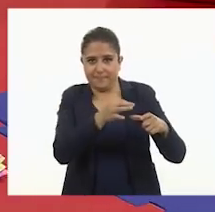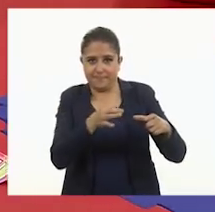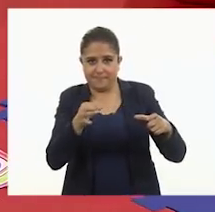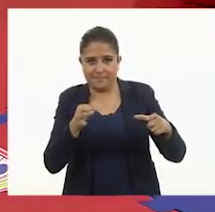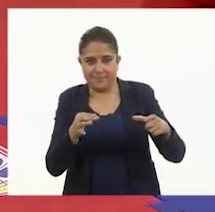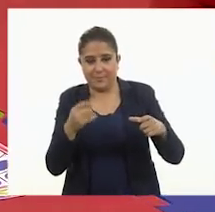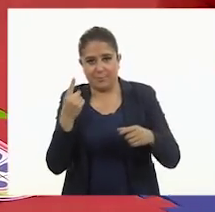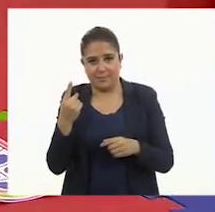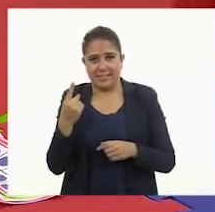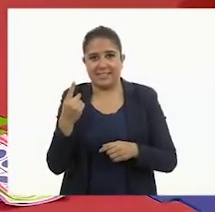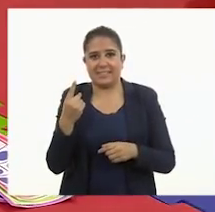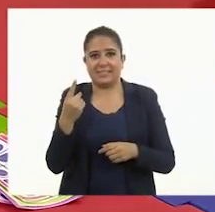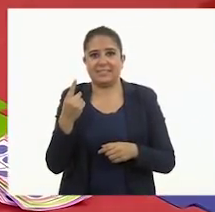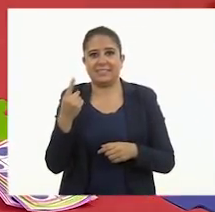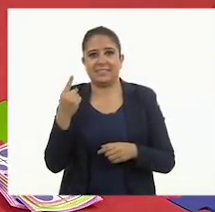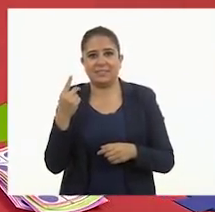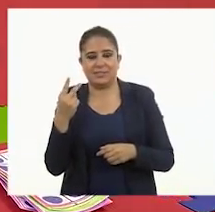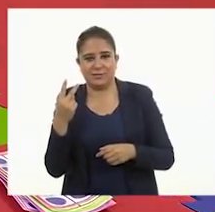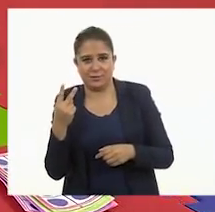Una,